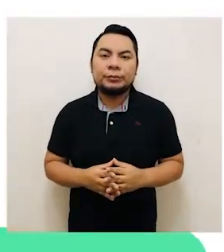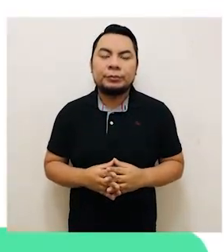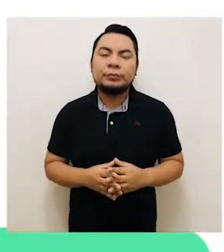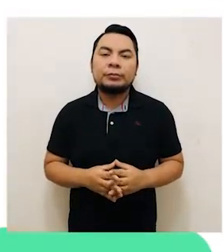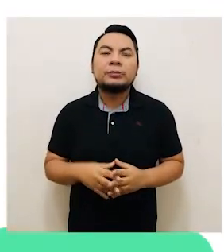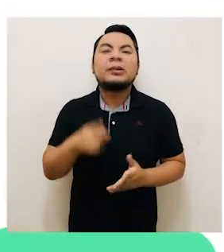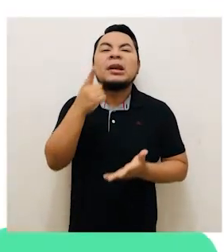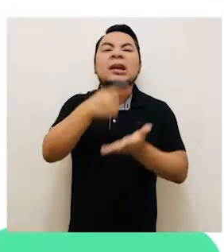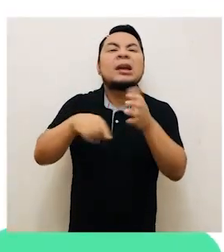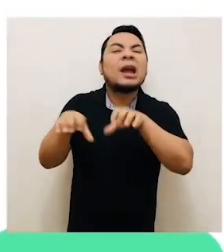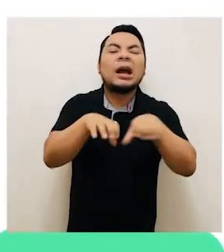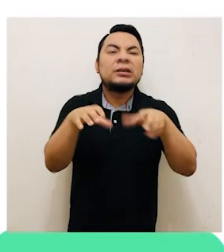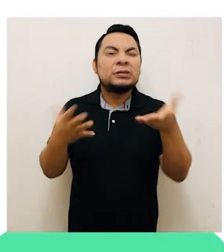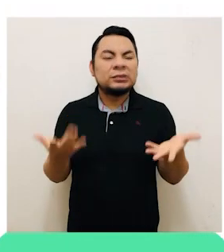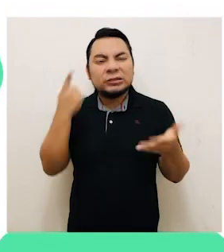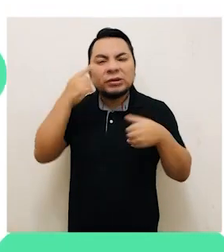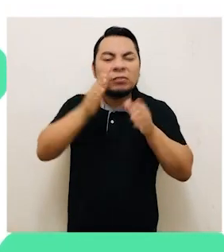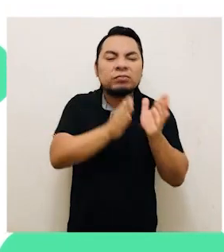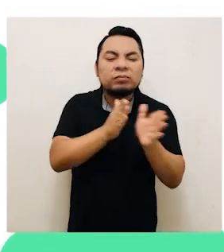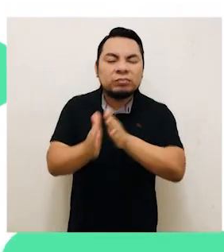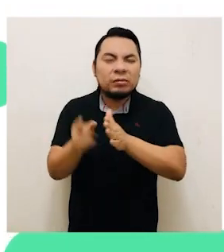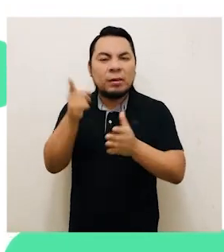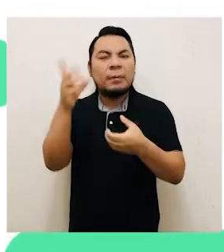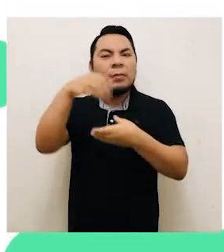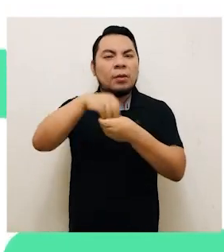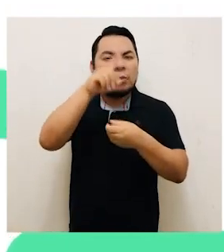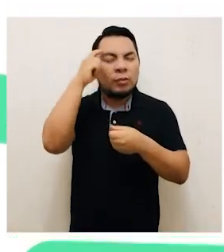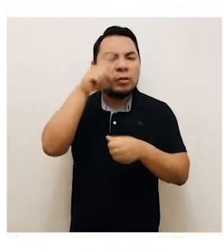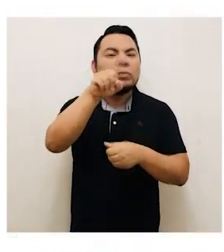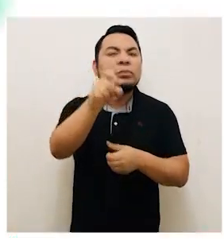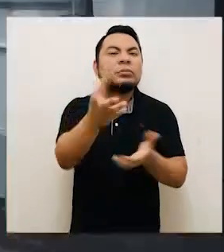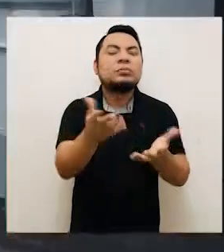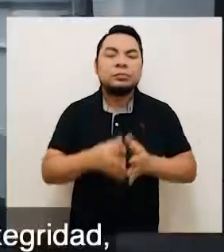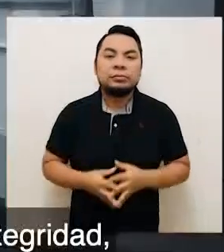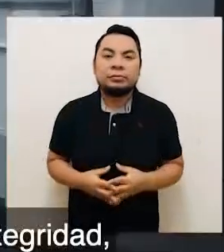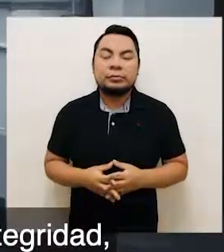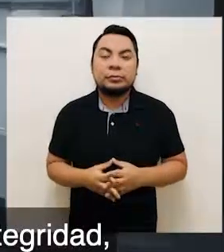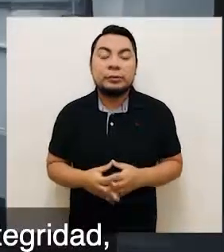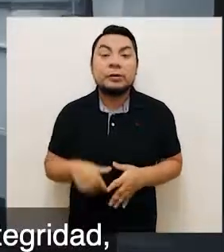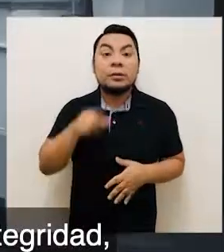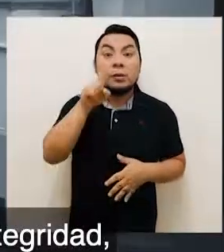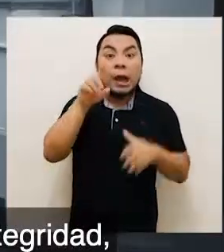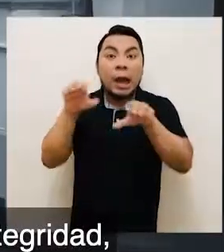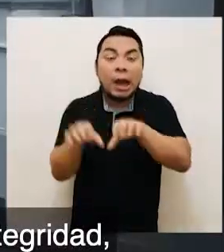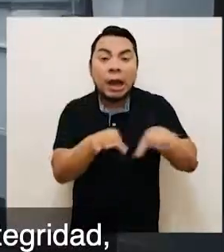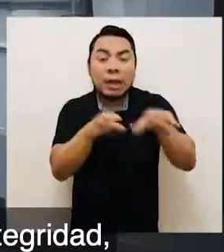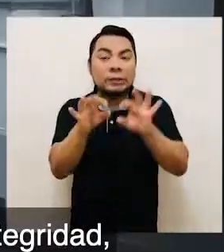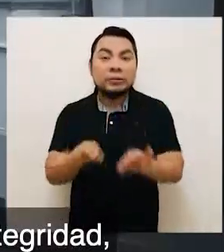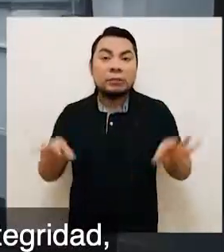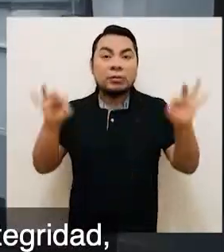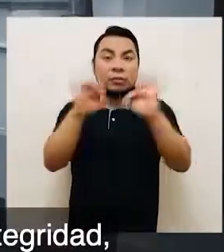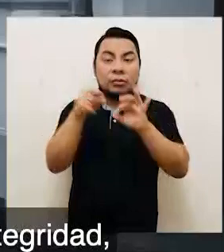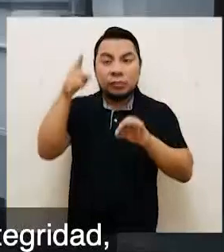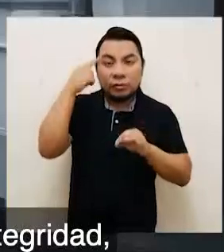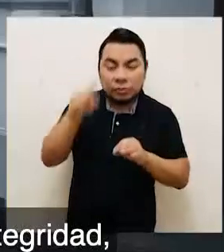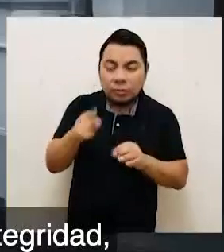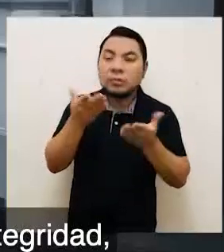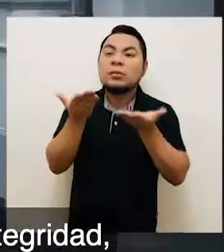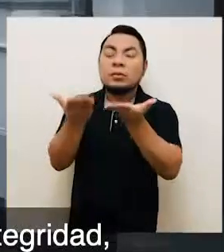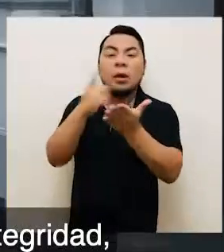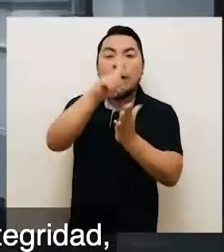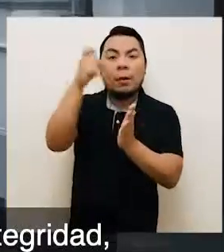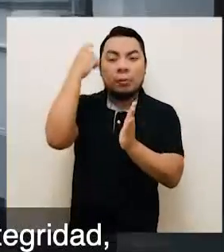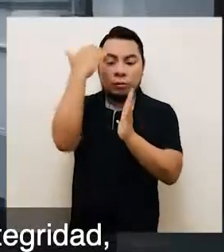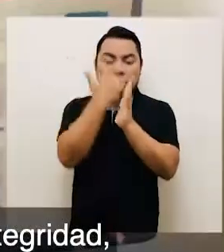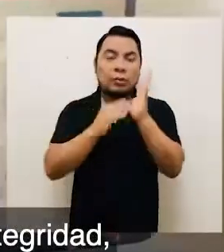¿Qué acciones o estrategias se han definido como parte de esta política? Una de las acciones importantes definidas en el marco de la